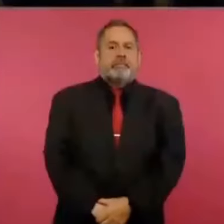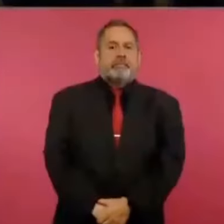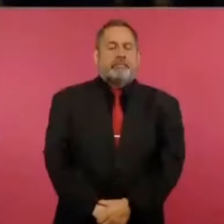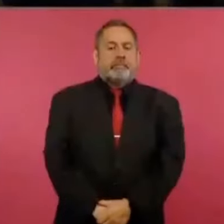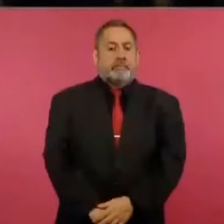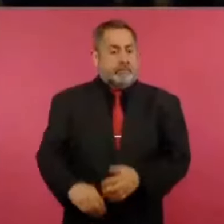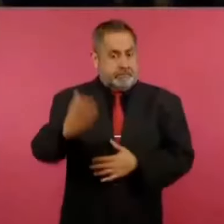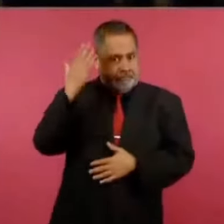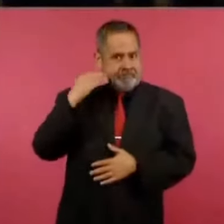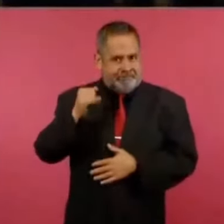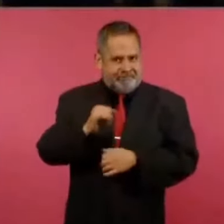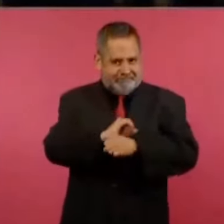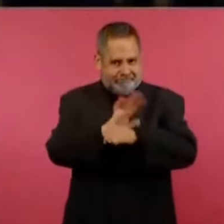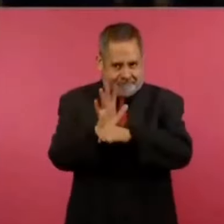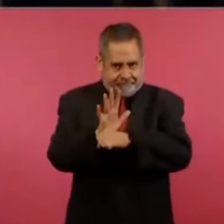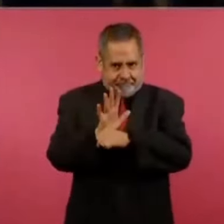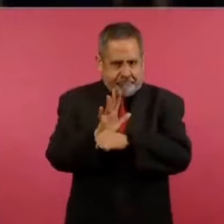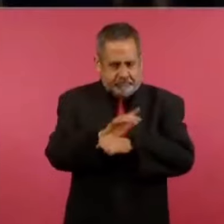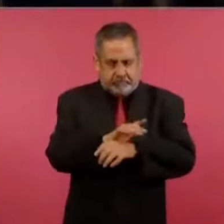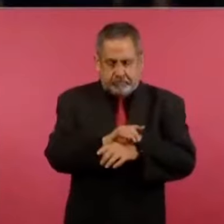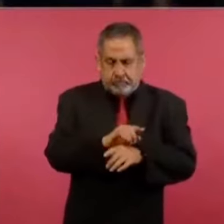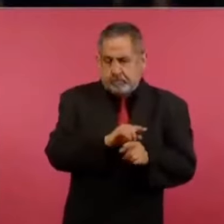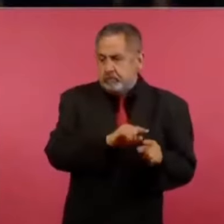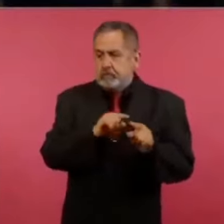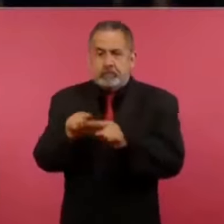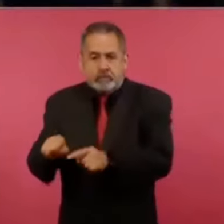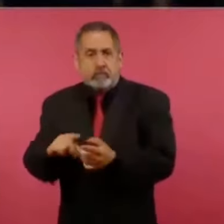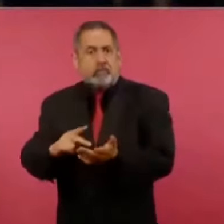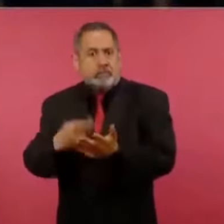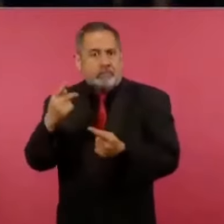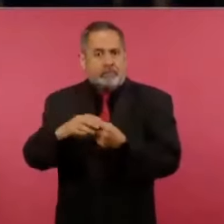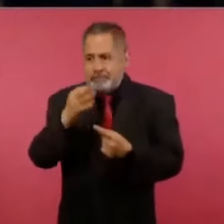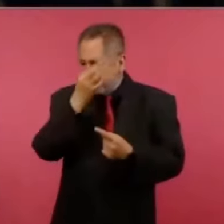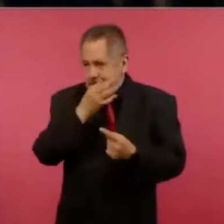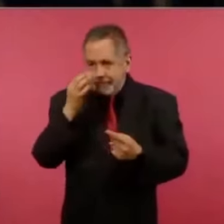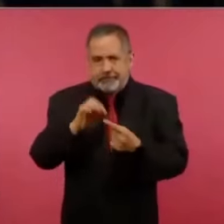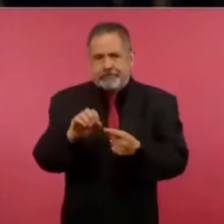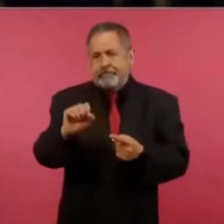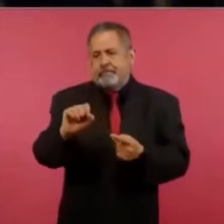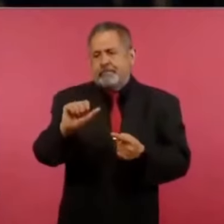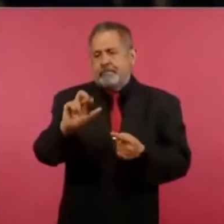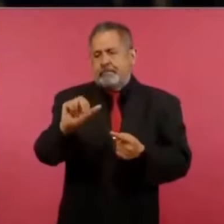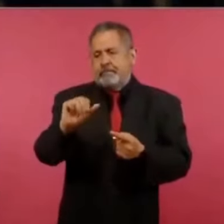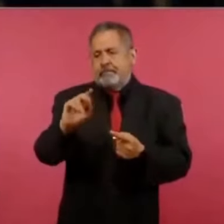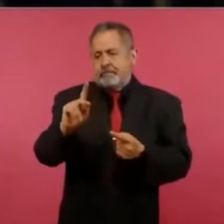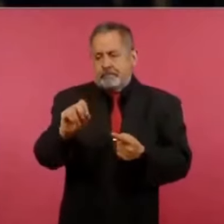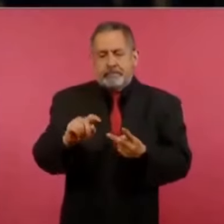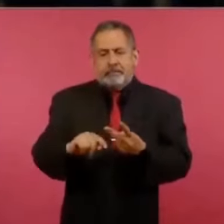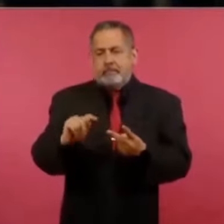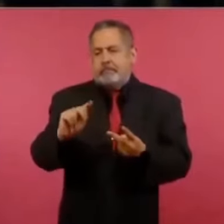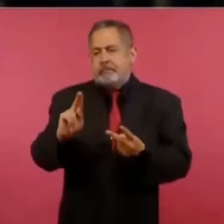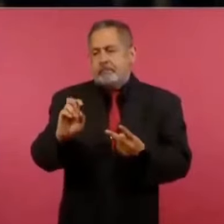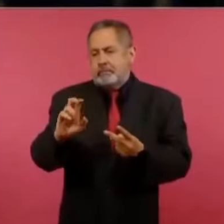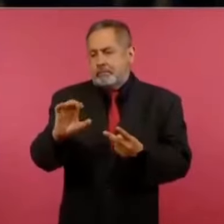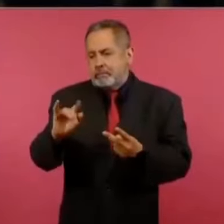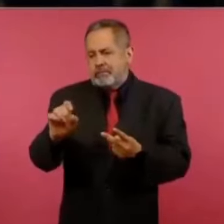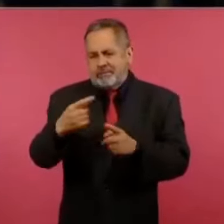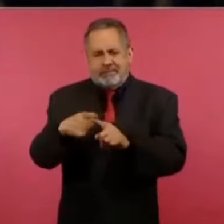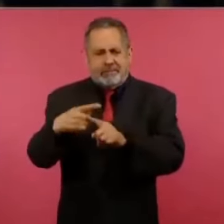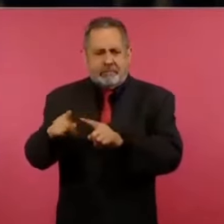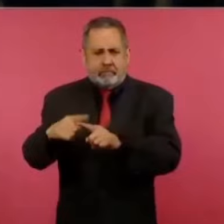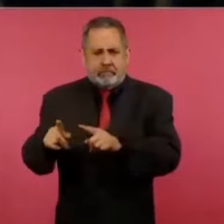tuberculosis debido a una baja en el índice de vacunación. En ese momento se dijo que se habían comprado los biológicos